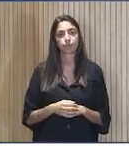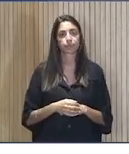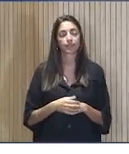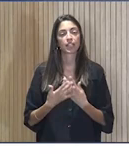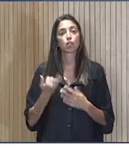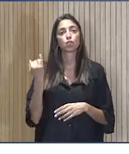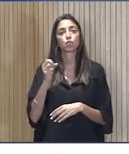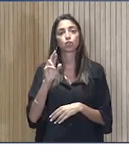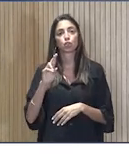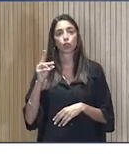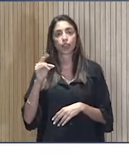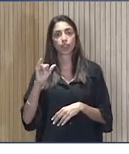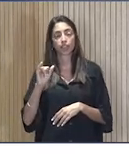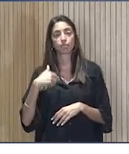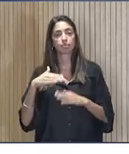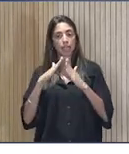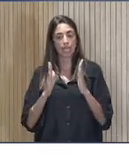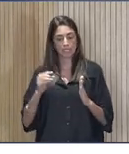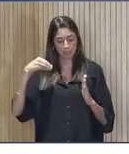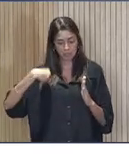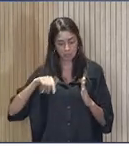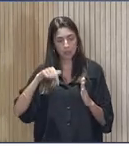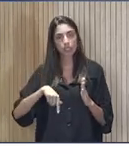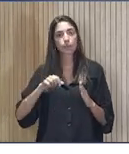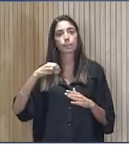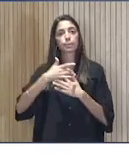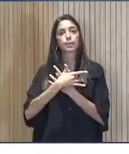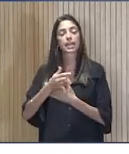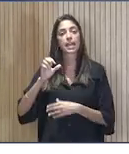Jordi García Tabernero, de la Casa. Y María Eugenia Coronado.